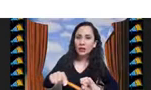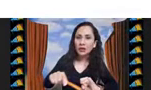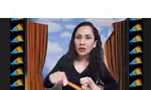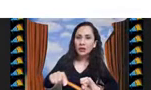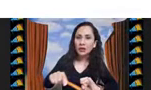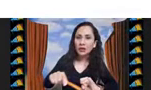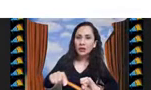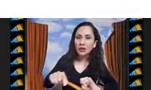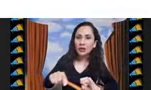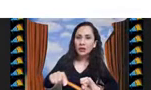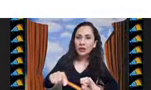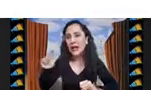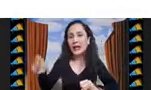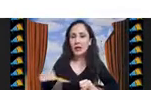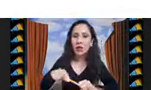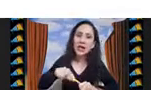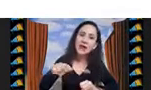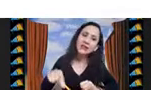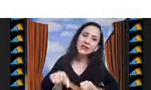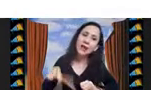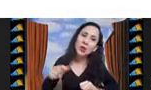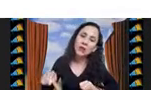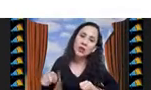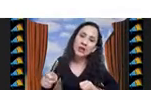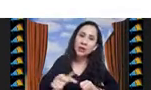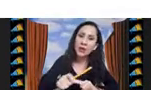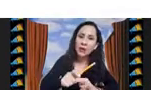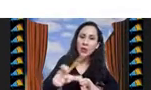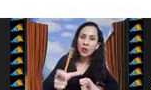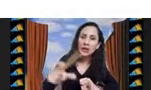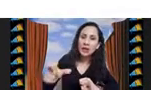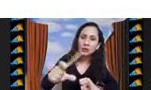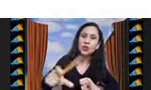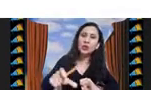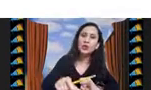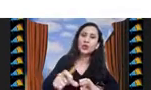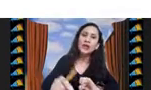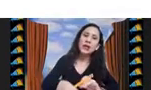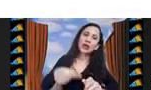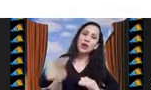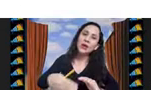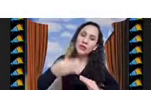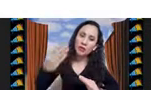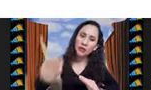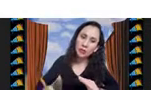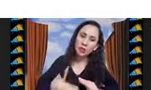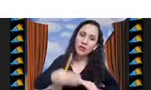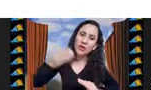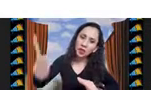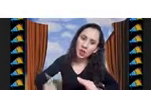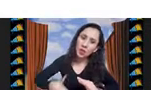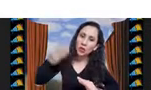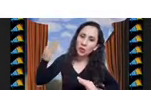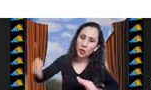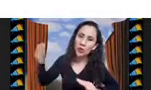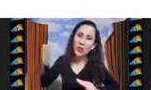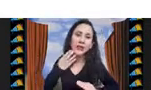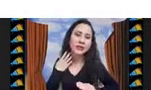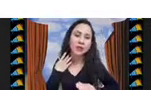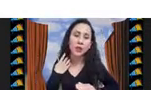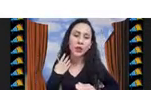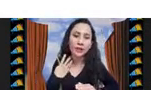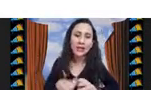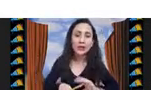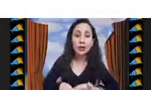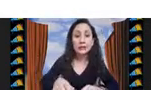y van tratando de mejorarla, ¿no? Cada vez que la modifican, evalúan la solución y luego hacen otra modificación y uno a